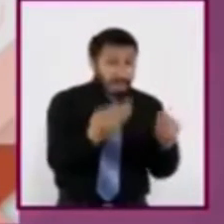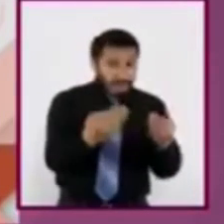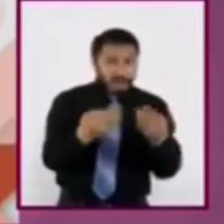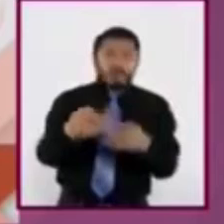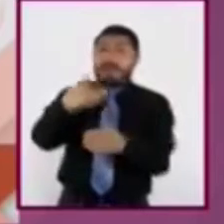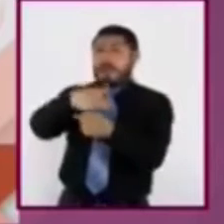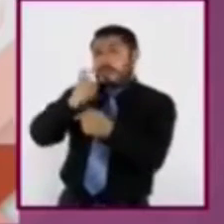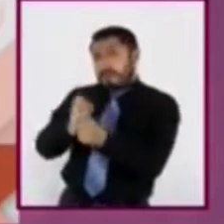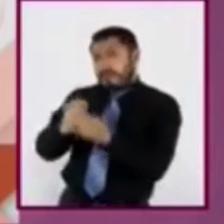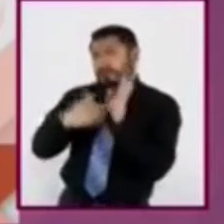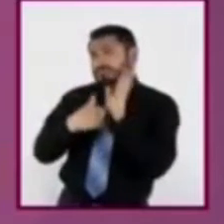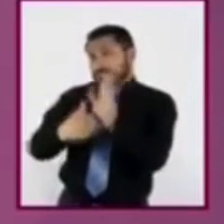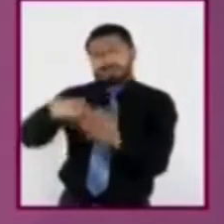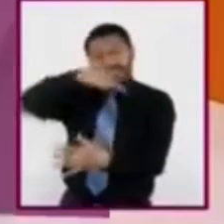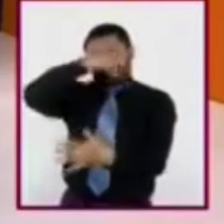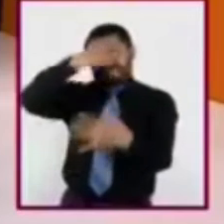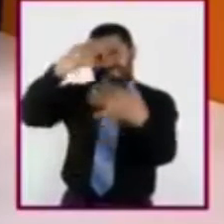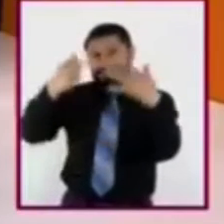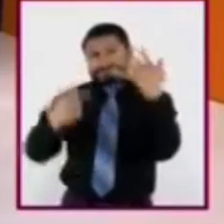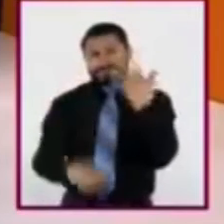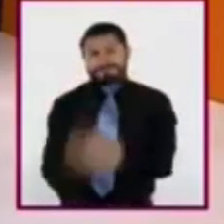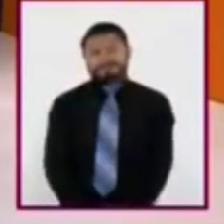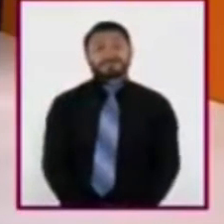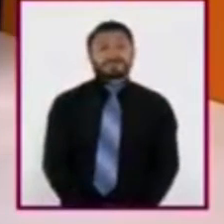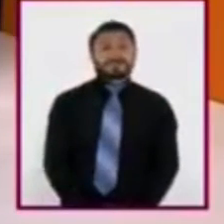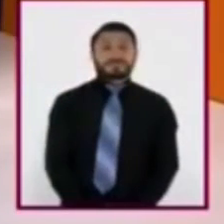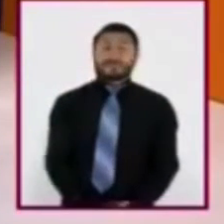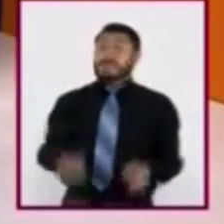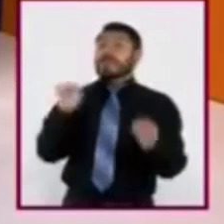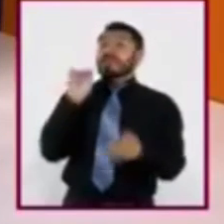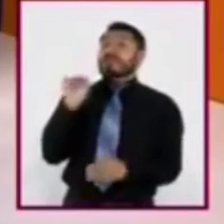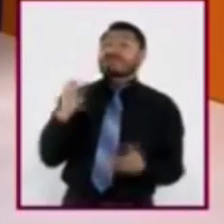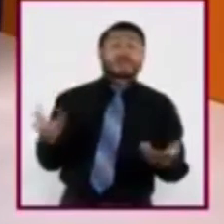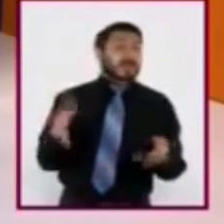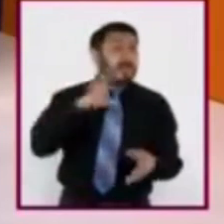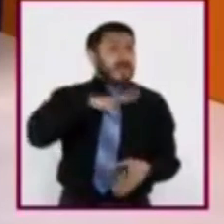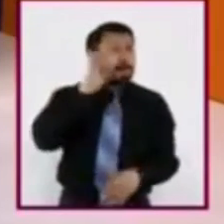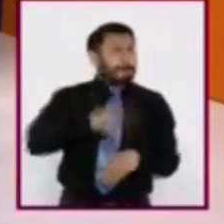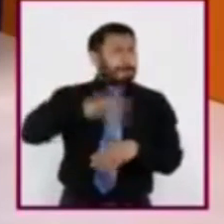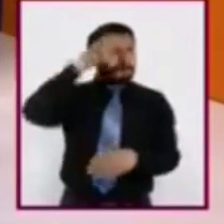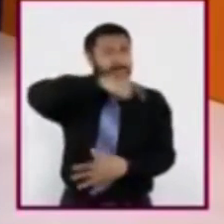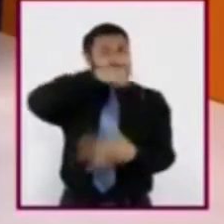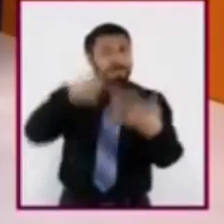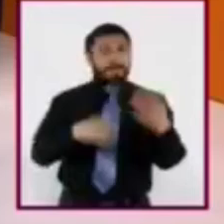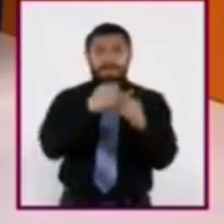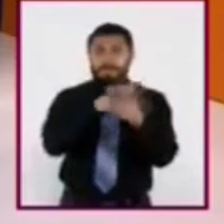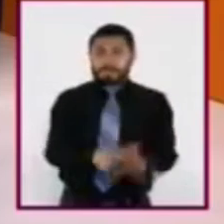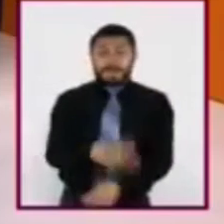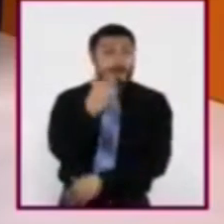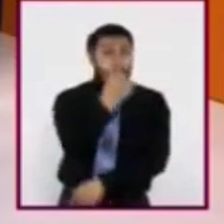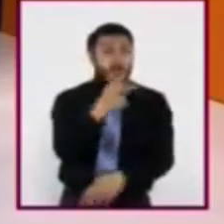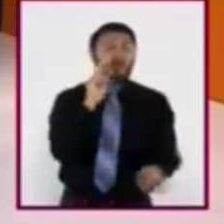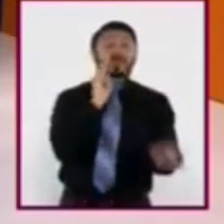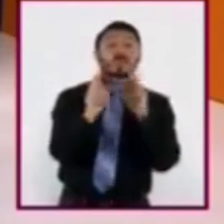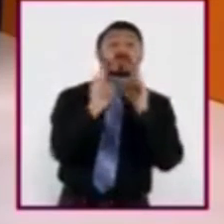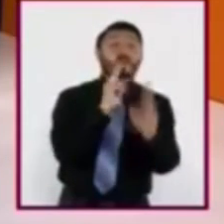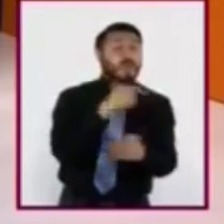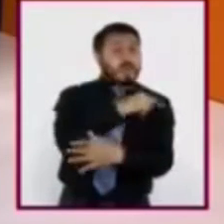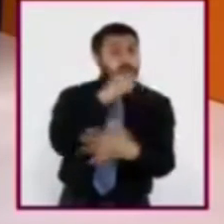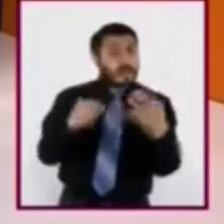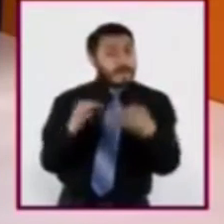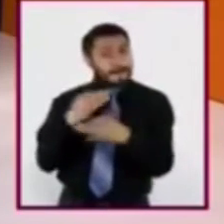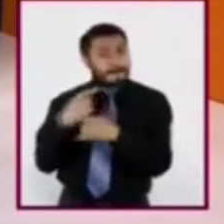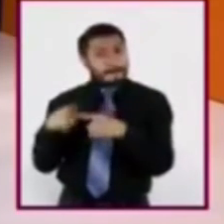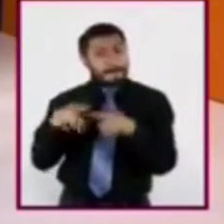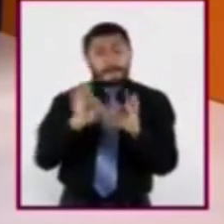indicó, etc. Maestro, ¿hay más fuentes de información para una noticia? Sí, otra